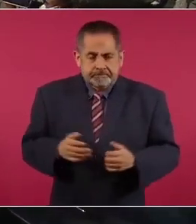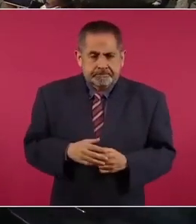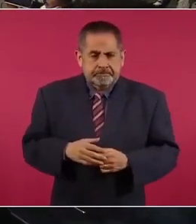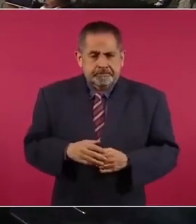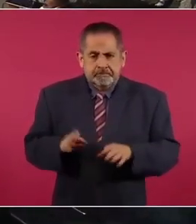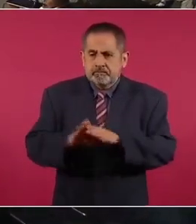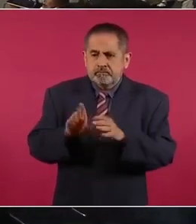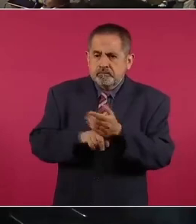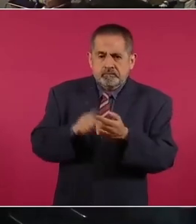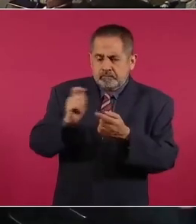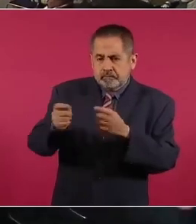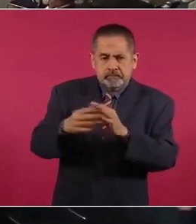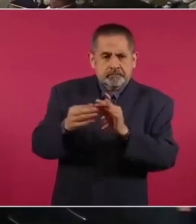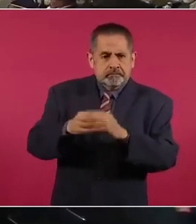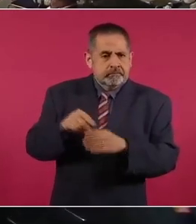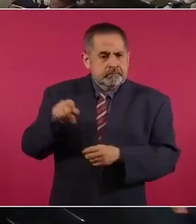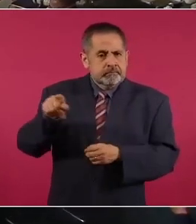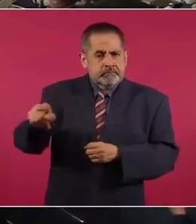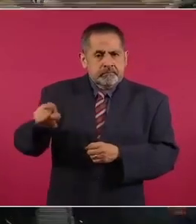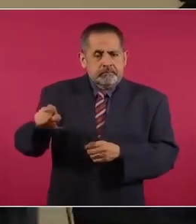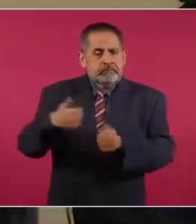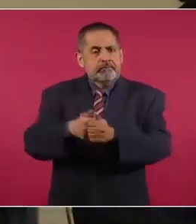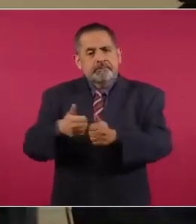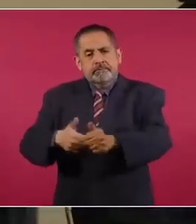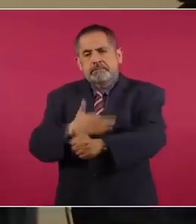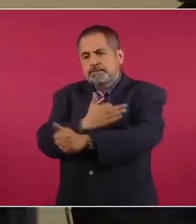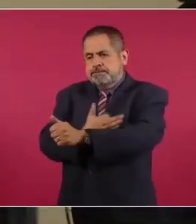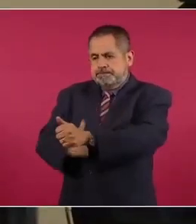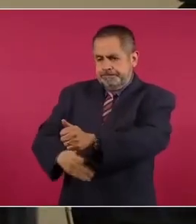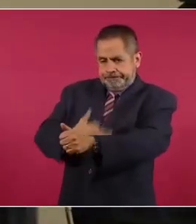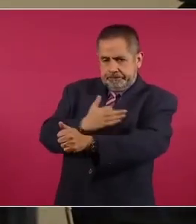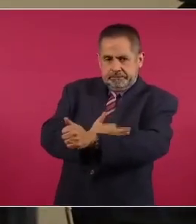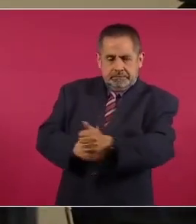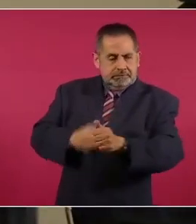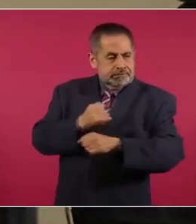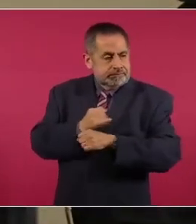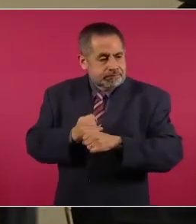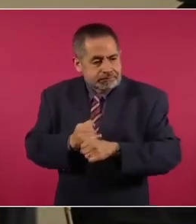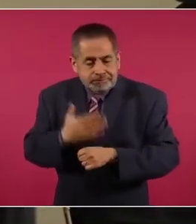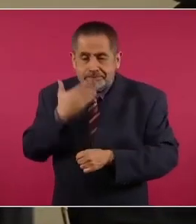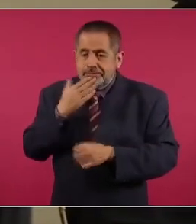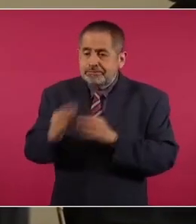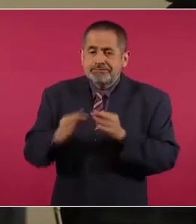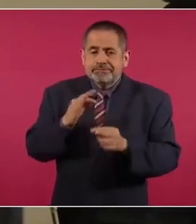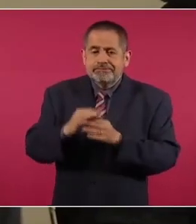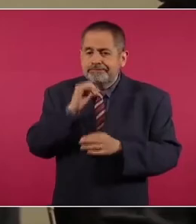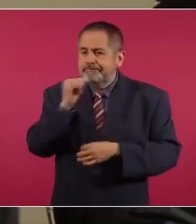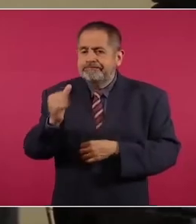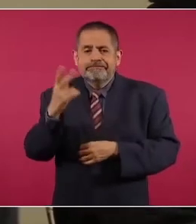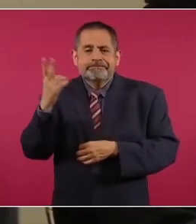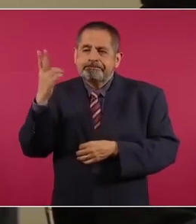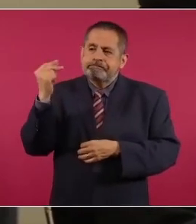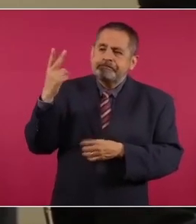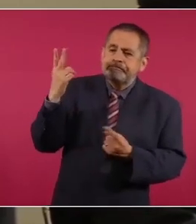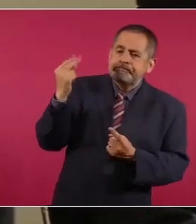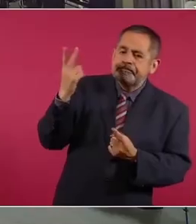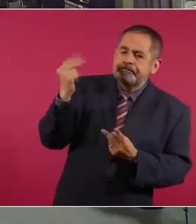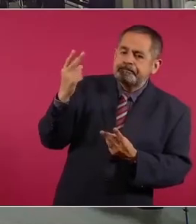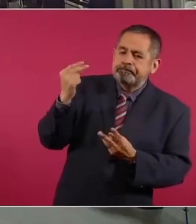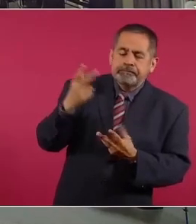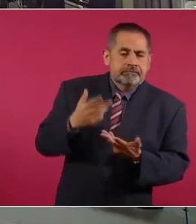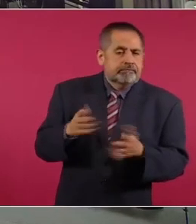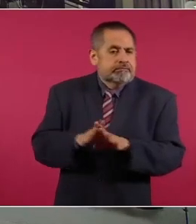compensar todos estos atrasos que se provocaron en la investigación debido a estos obstáculos, presidente.